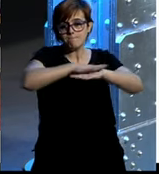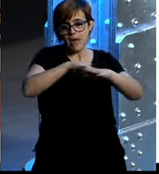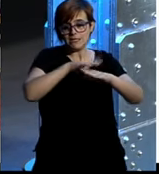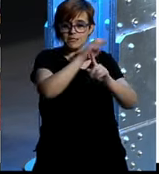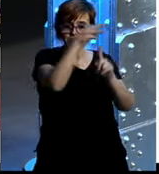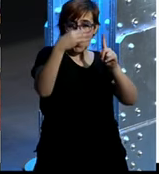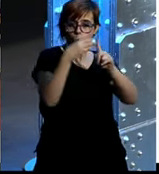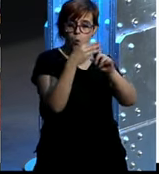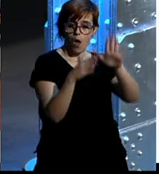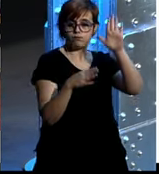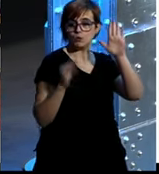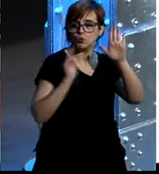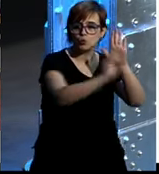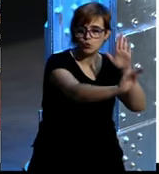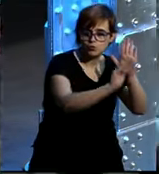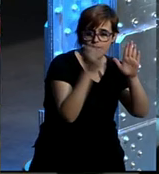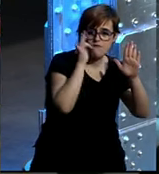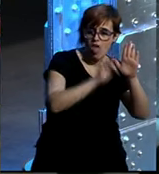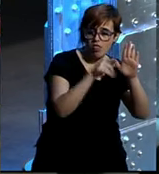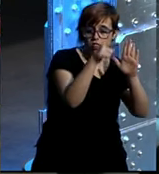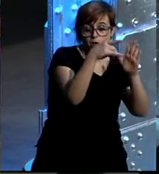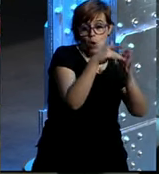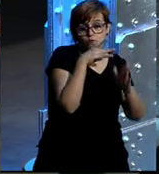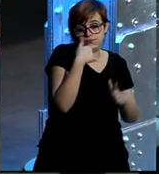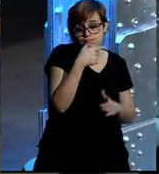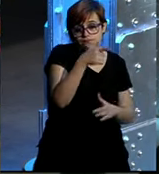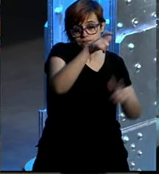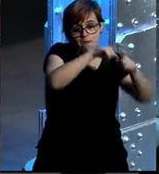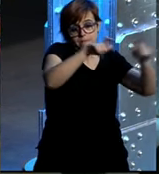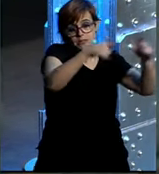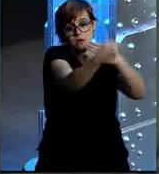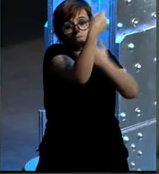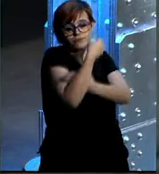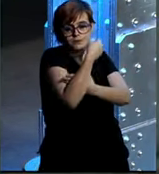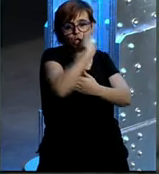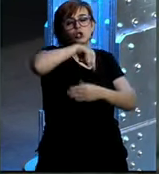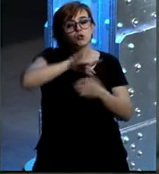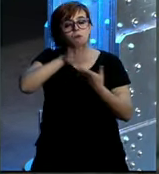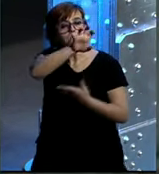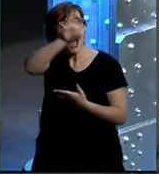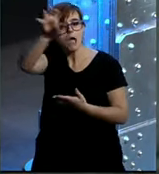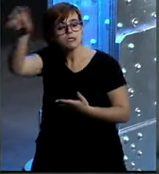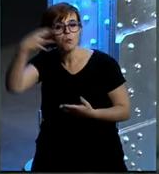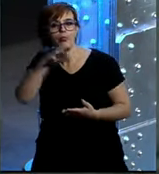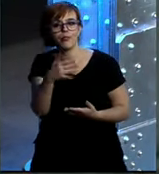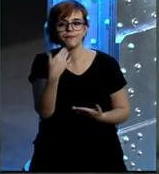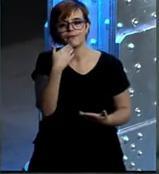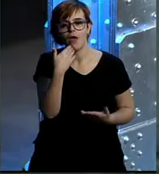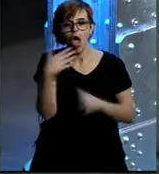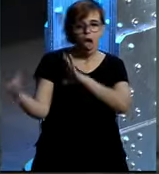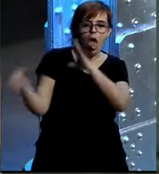tecnológica que nos impone la central, las filiales podemos hacer, bueno, pues